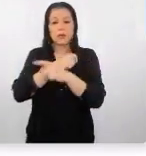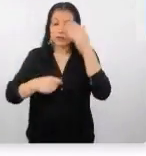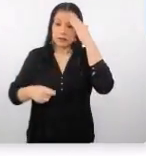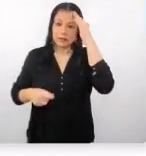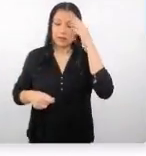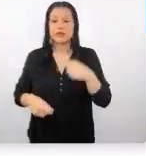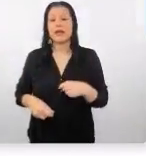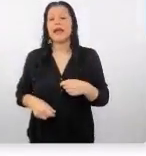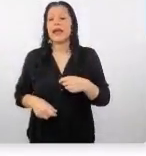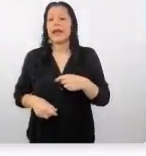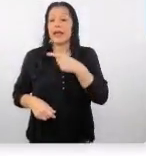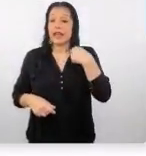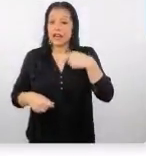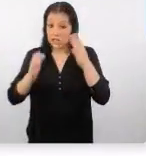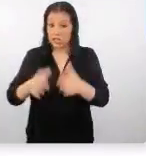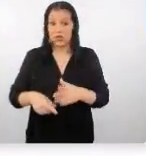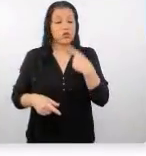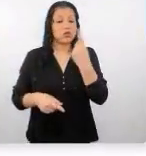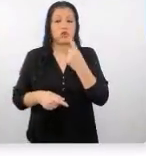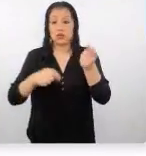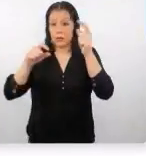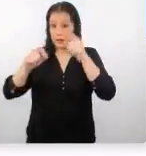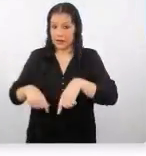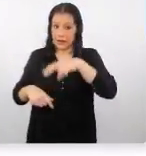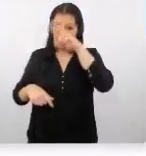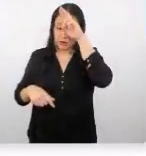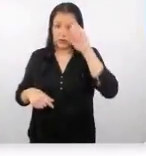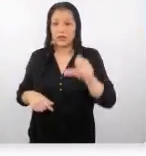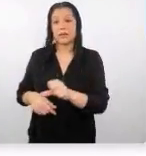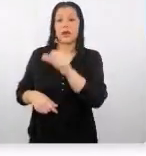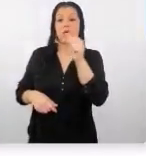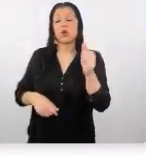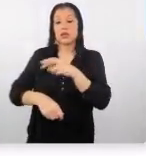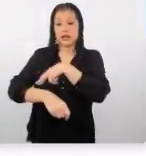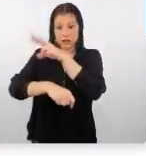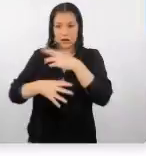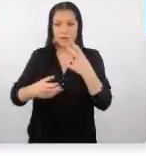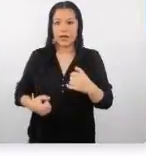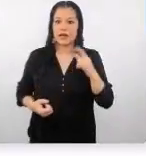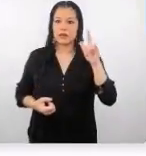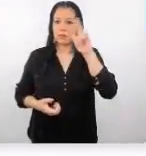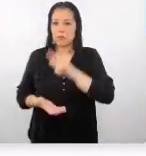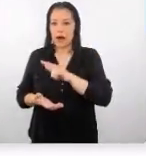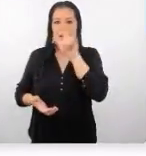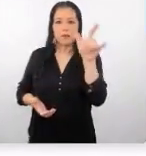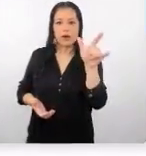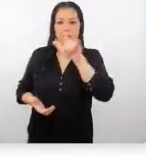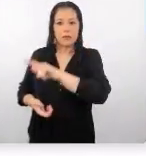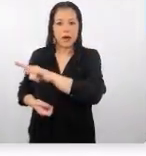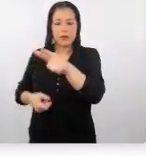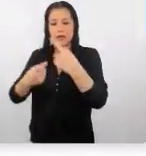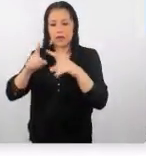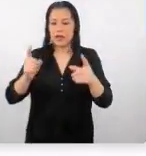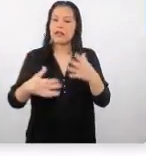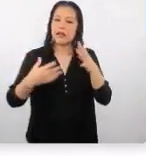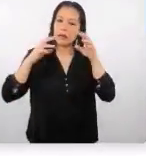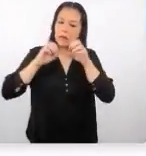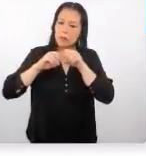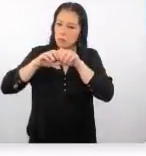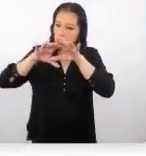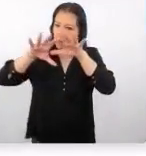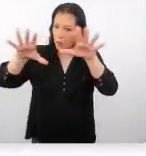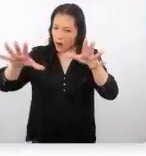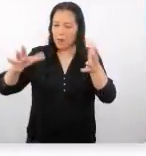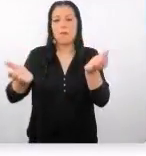chino no solamente va a visitar el país, sino también otras regiones. Y al tener un mayor panorama también nos va a permitir tener una